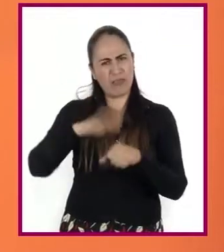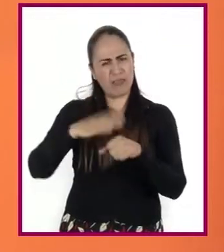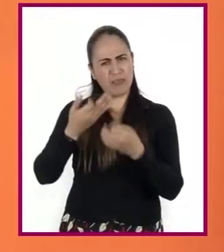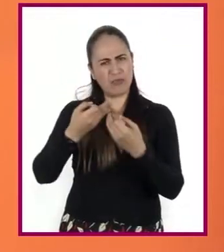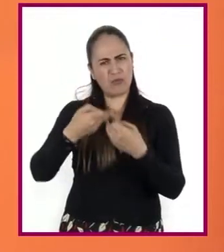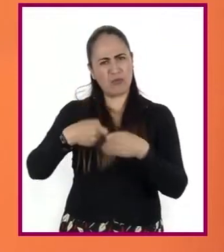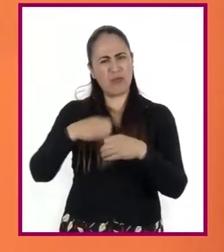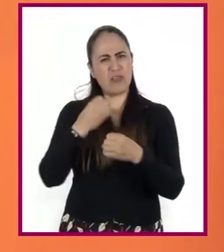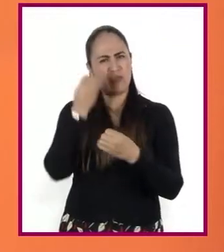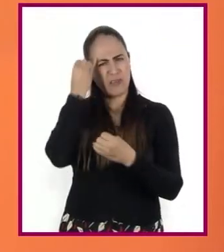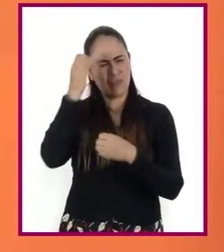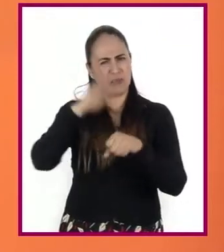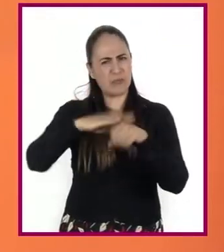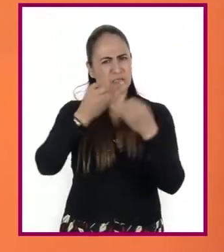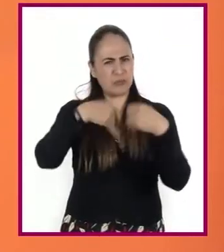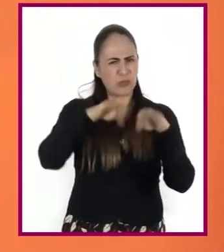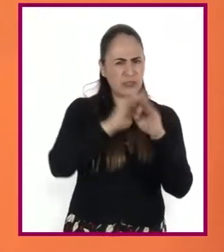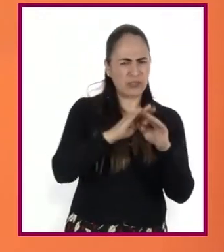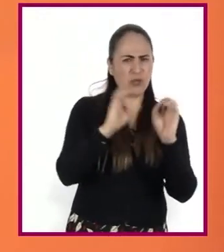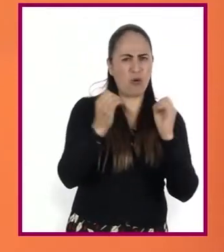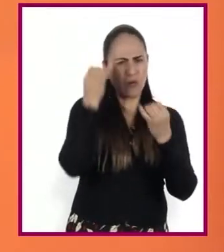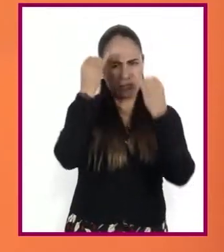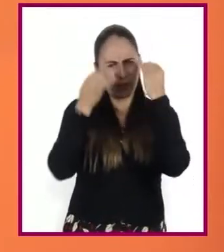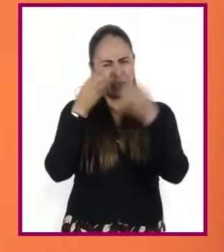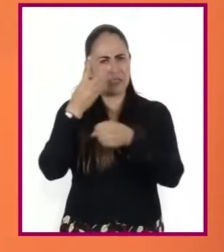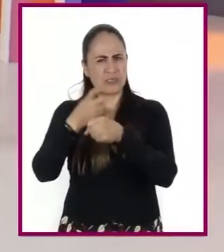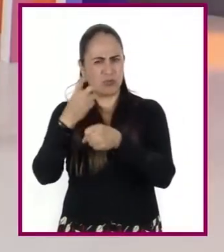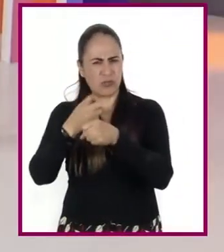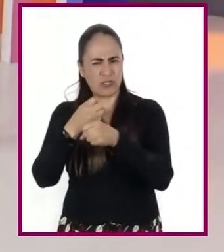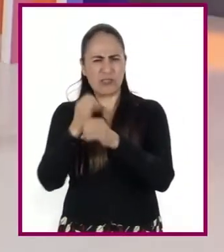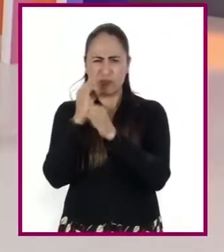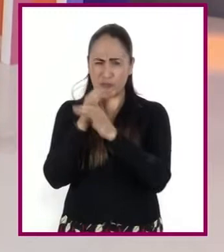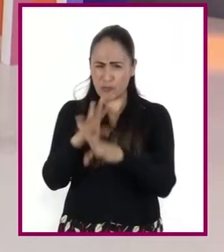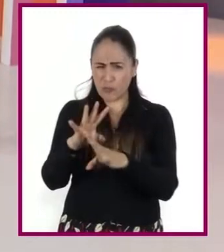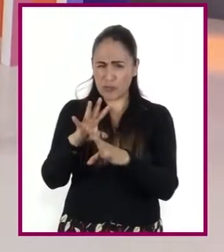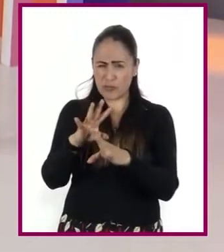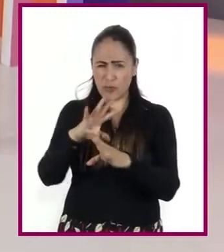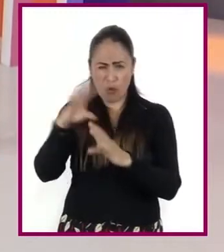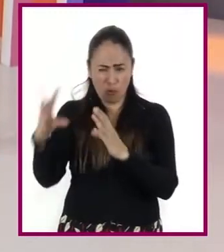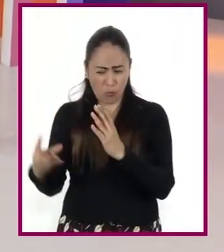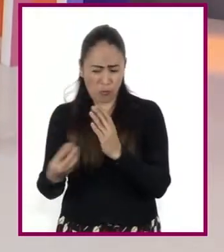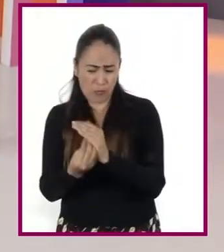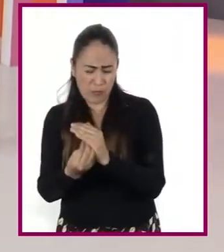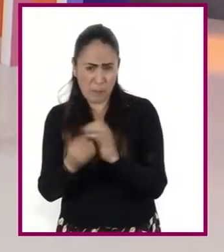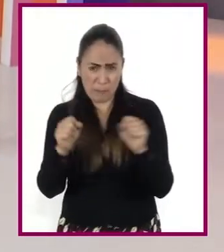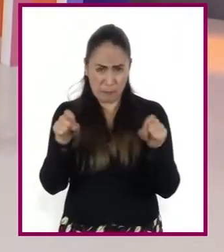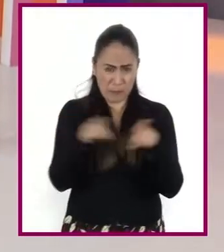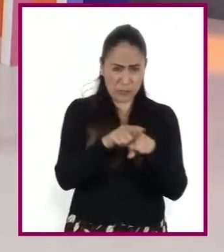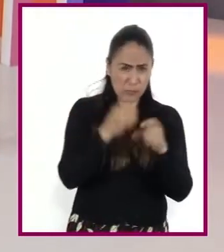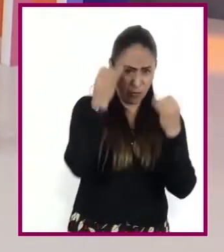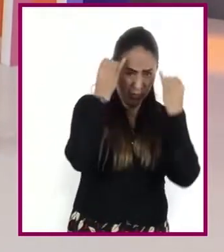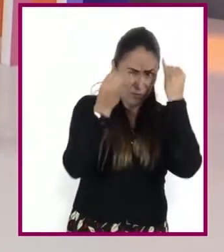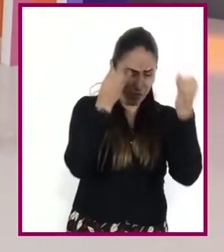secundarias. ¿La información complementaria se relaciona con las ideas secundarias? No necesariamente.